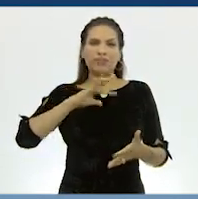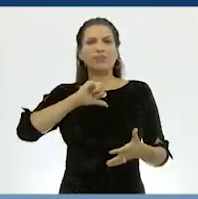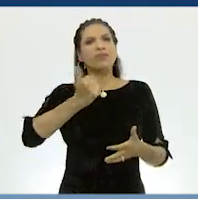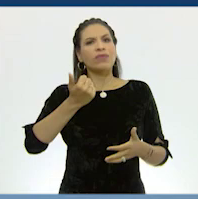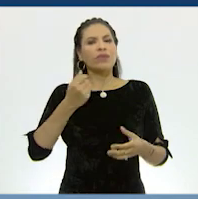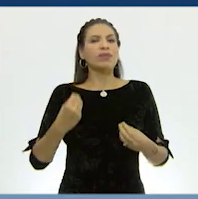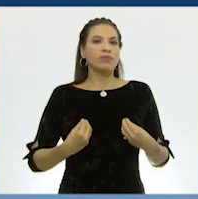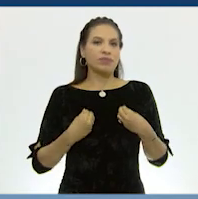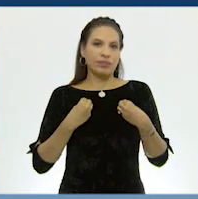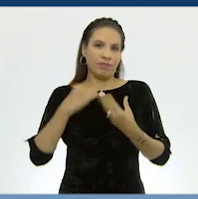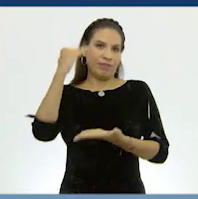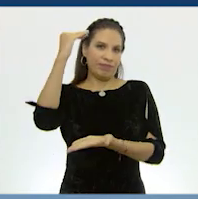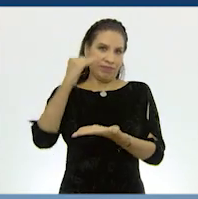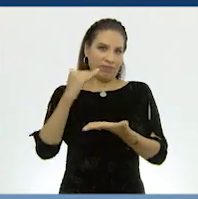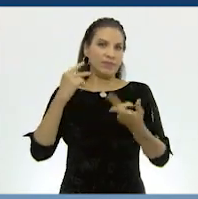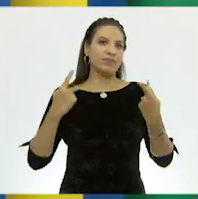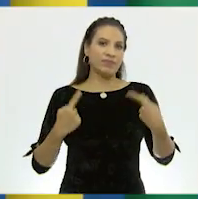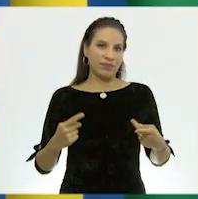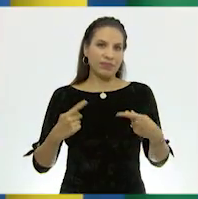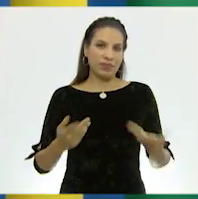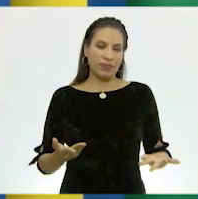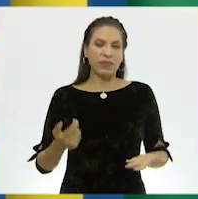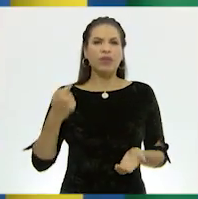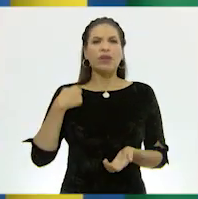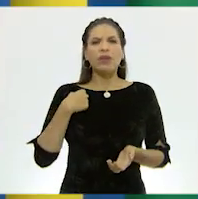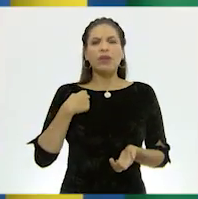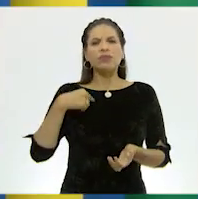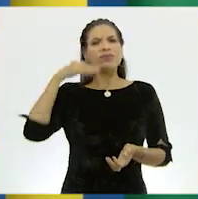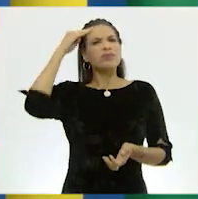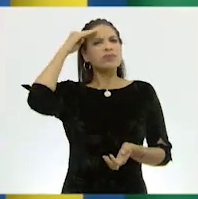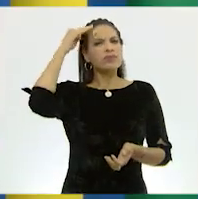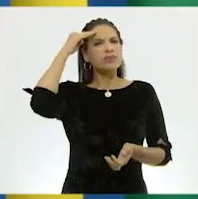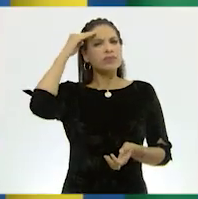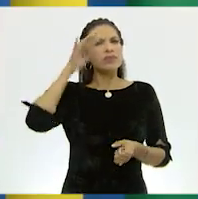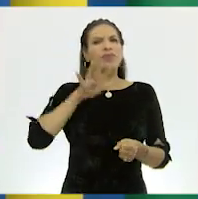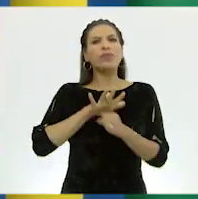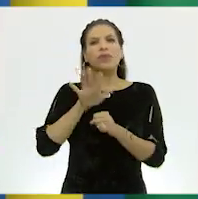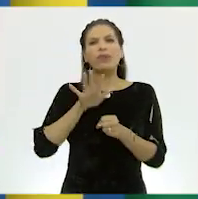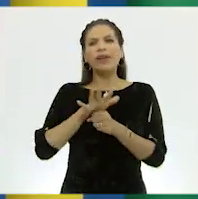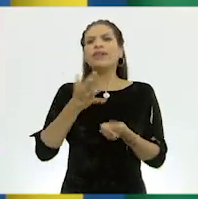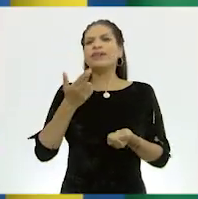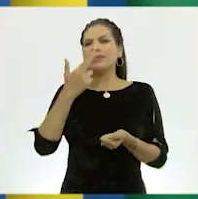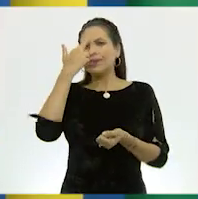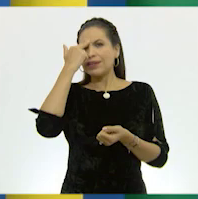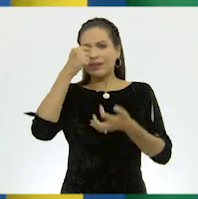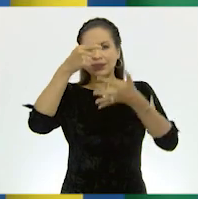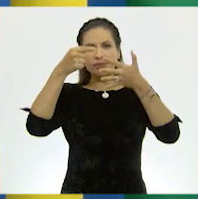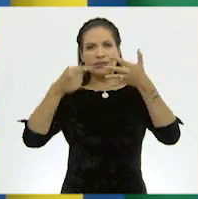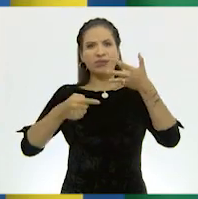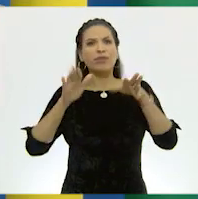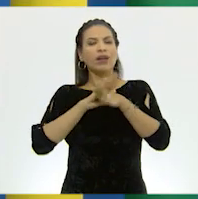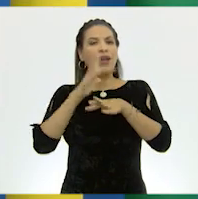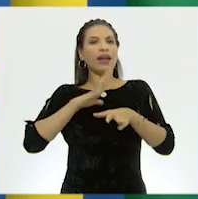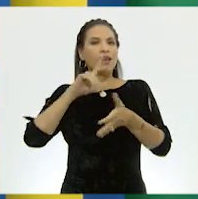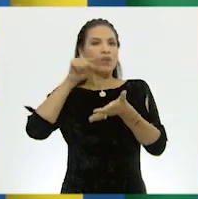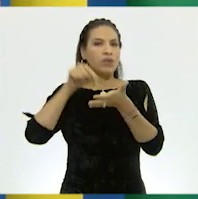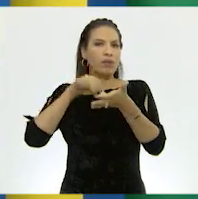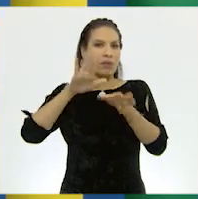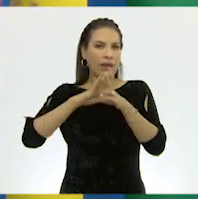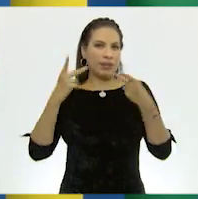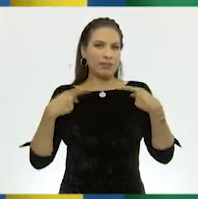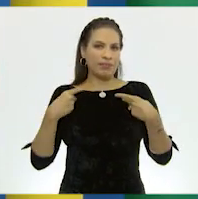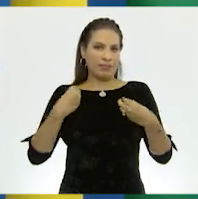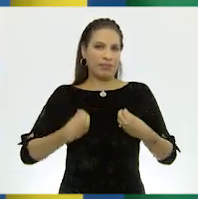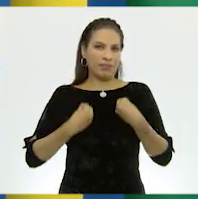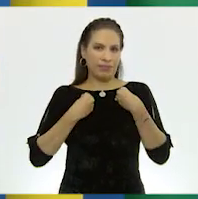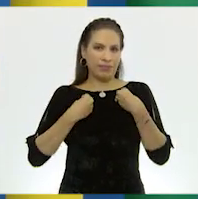en donde viven menos personas. Y yo me pregunto, profesor, ¿cuáles serán las razones por las que existen lugares más poblados que